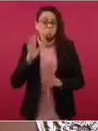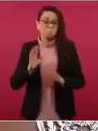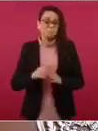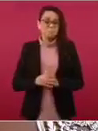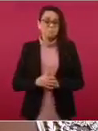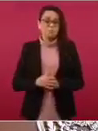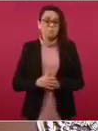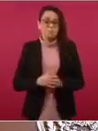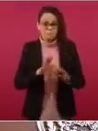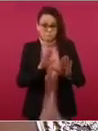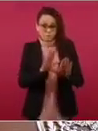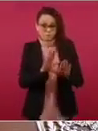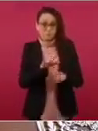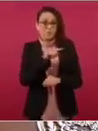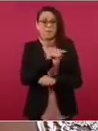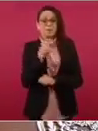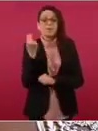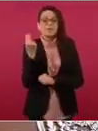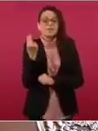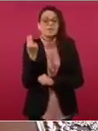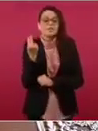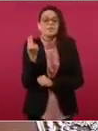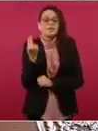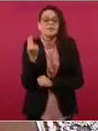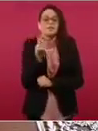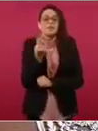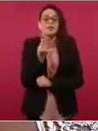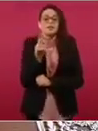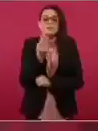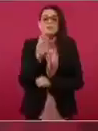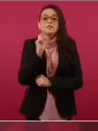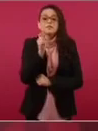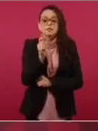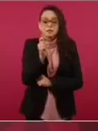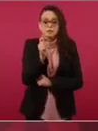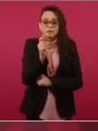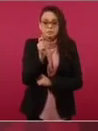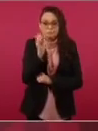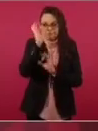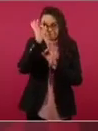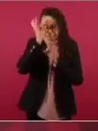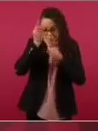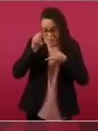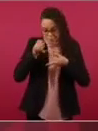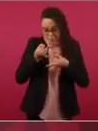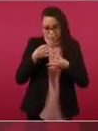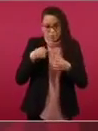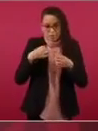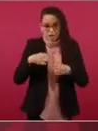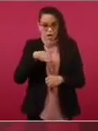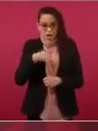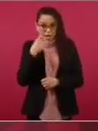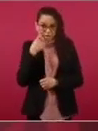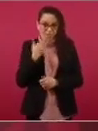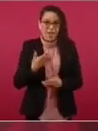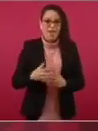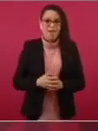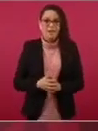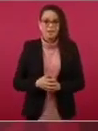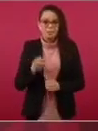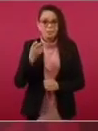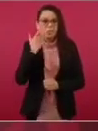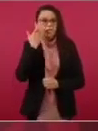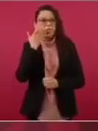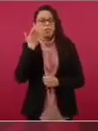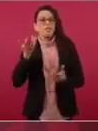por necesidad de mostrarse, porque si realmente se quisiera